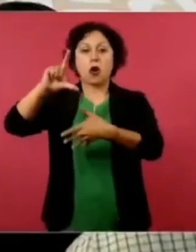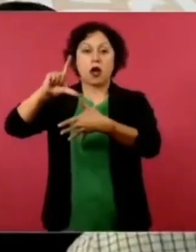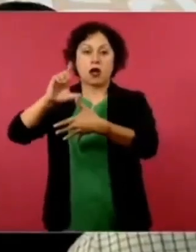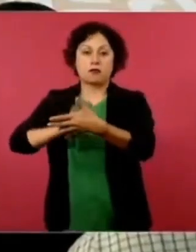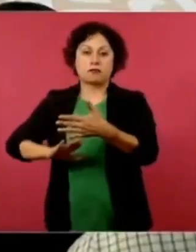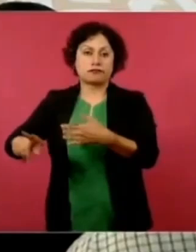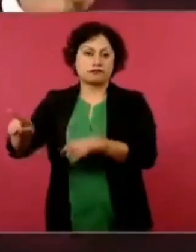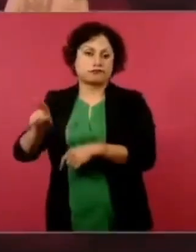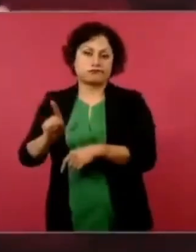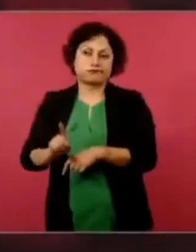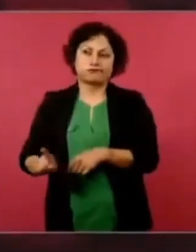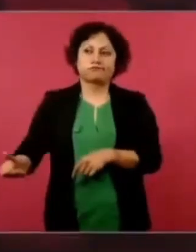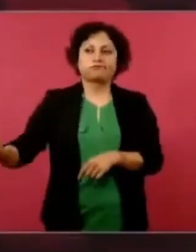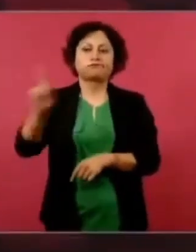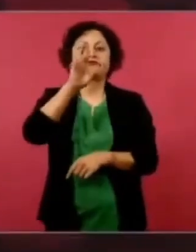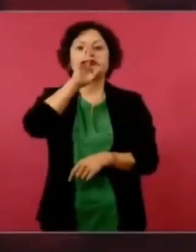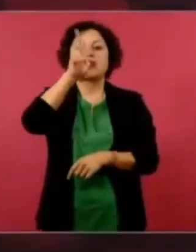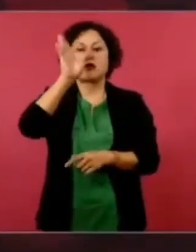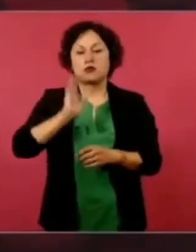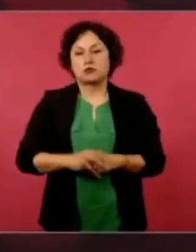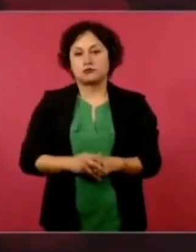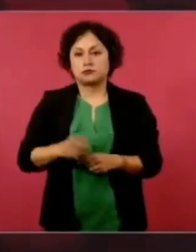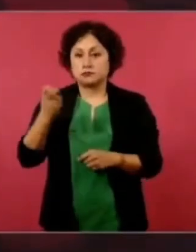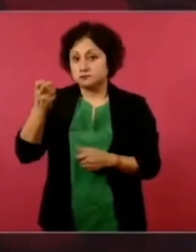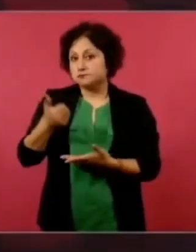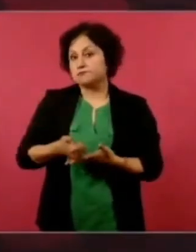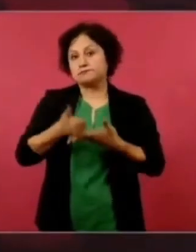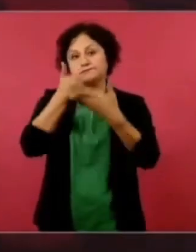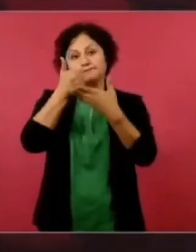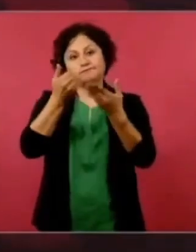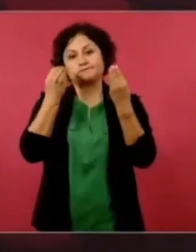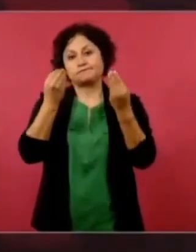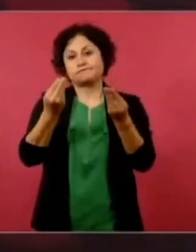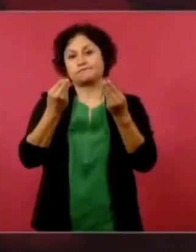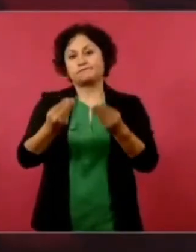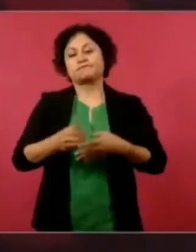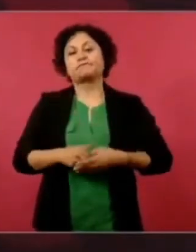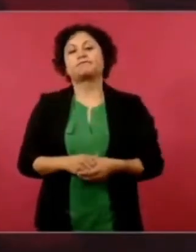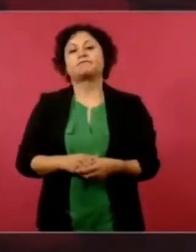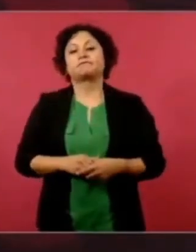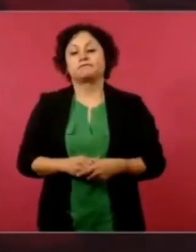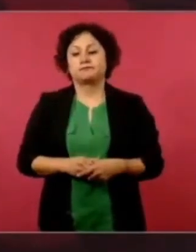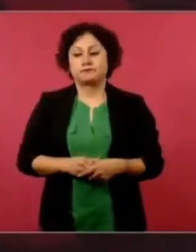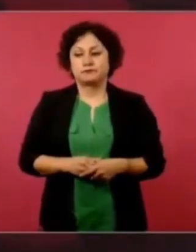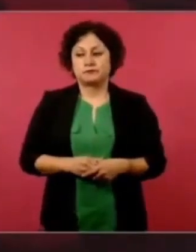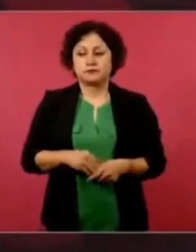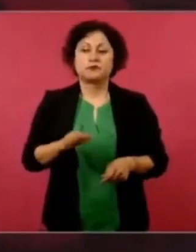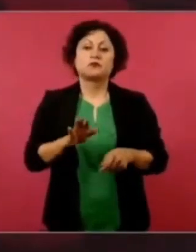Y eso me ha ayudado mucho, porque